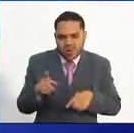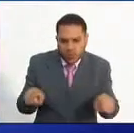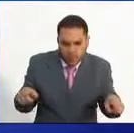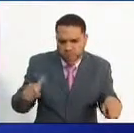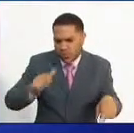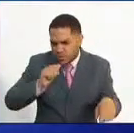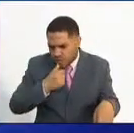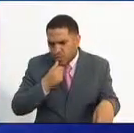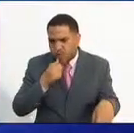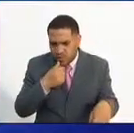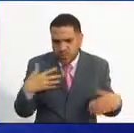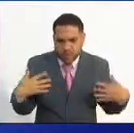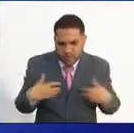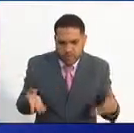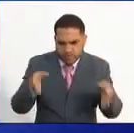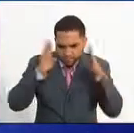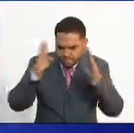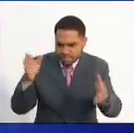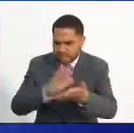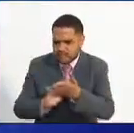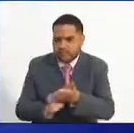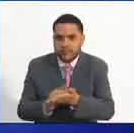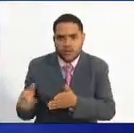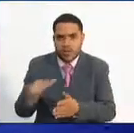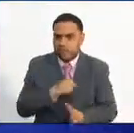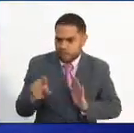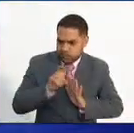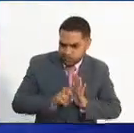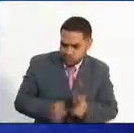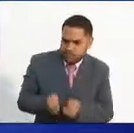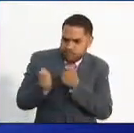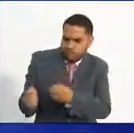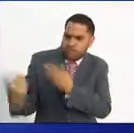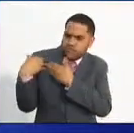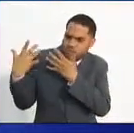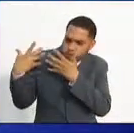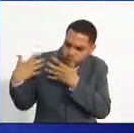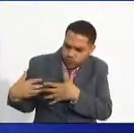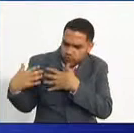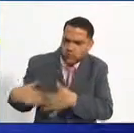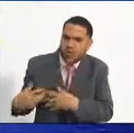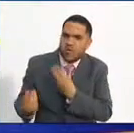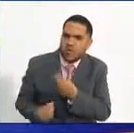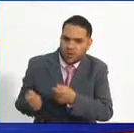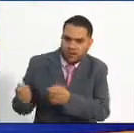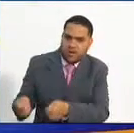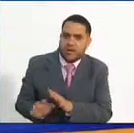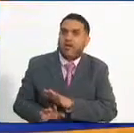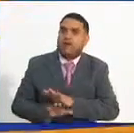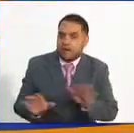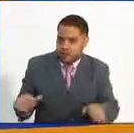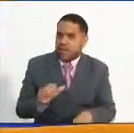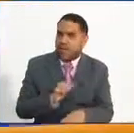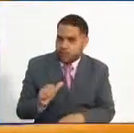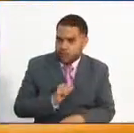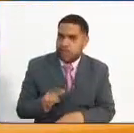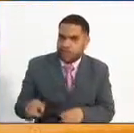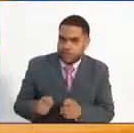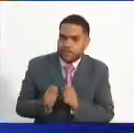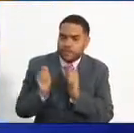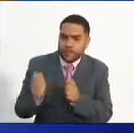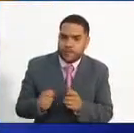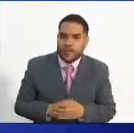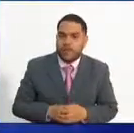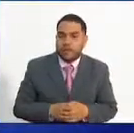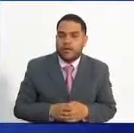ya tienen los ejes temáticos, ya tienen el manual de funciones, están en el proceso de cargue de la oferta pública de empleos.